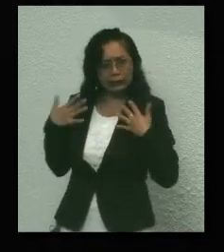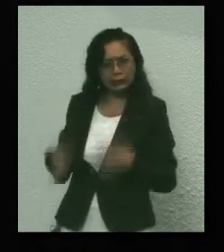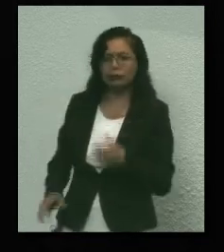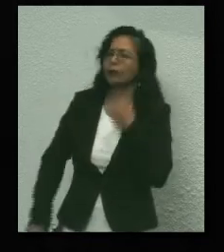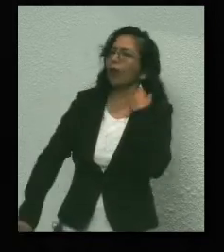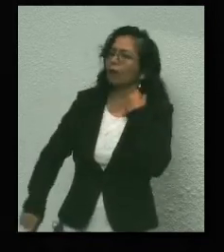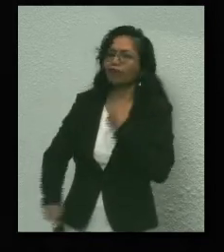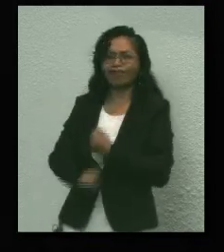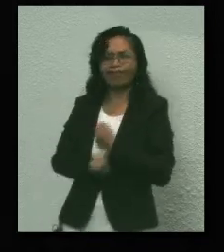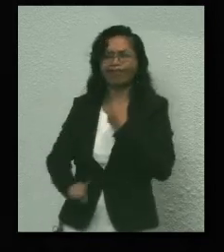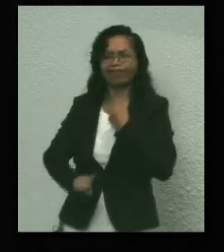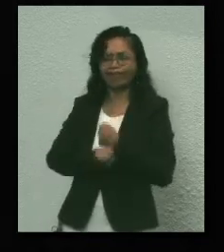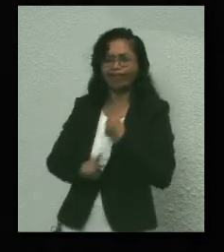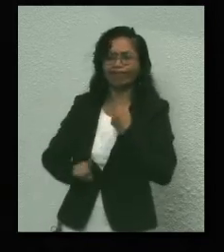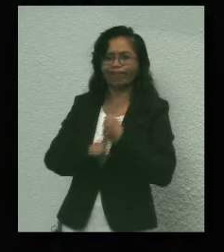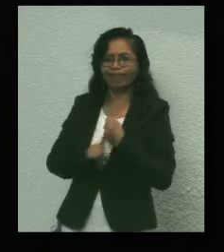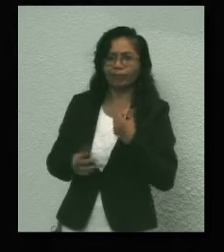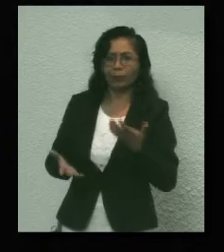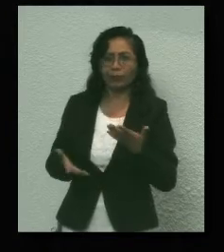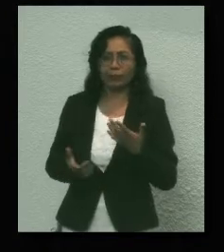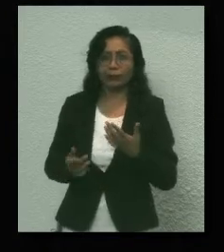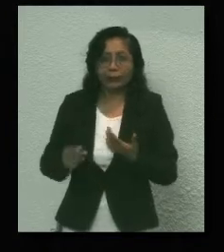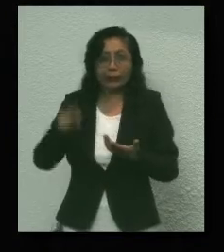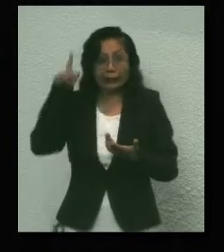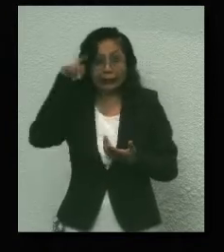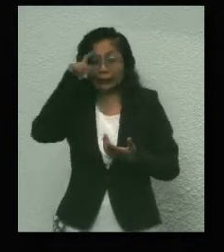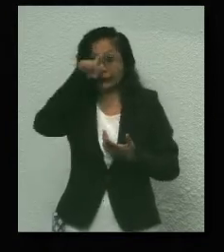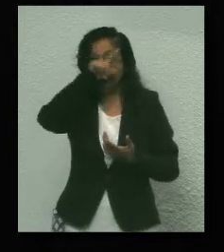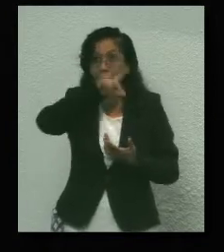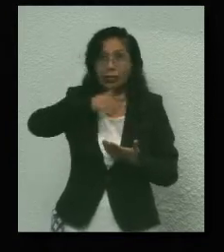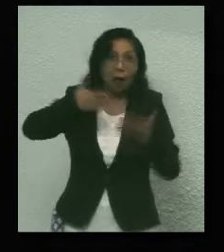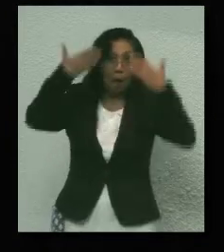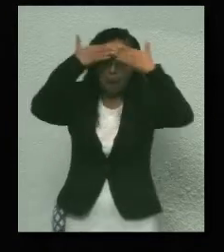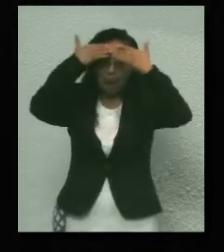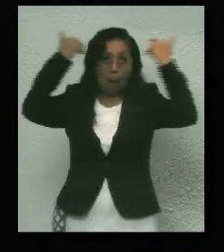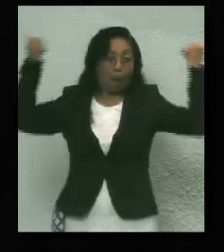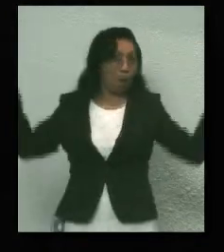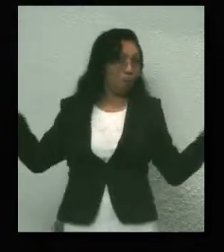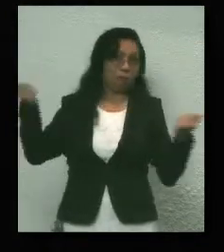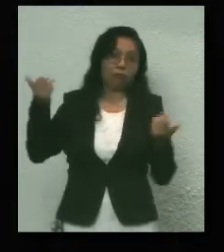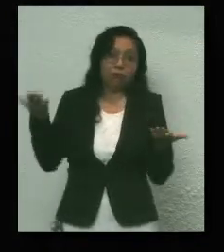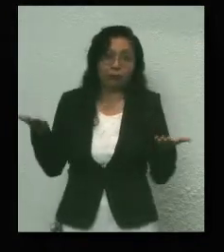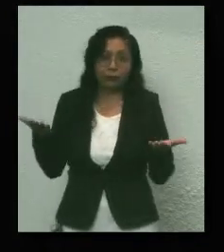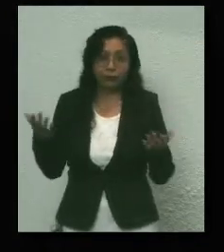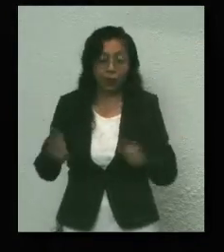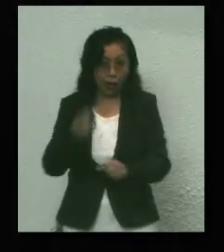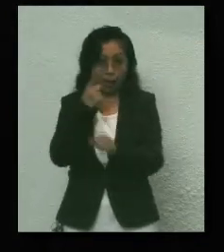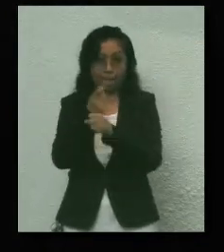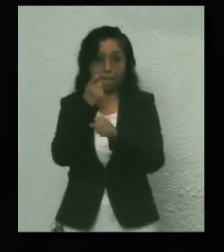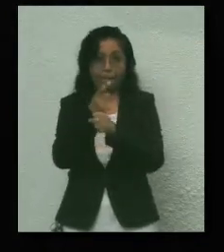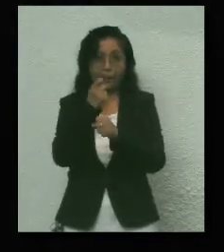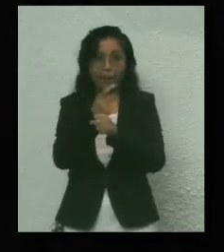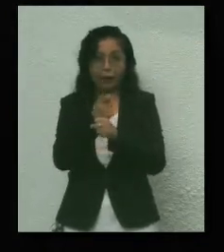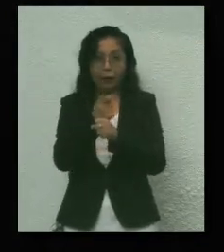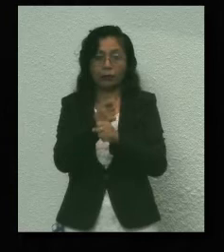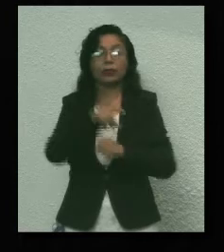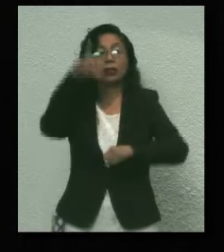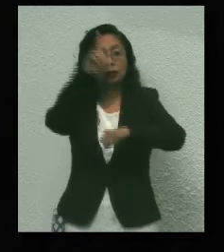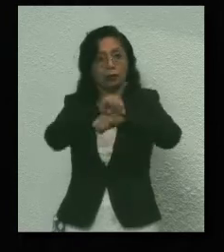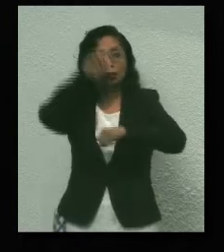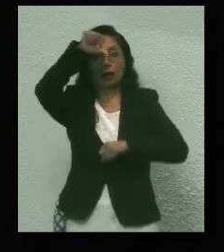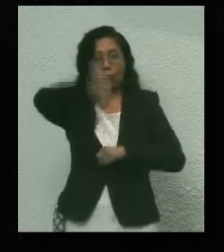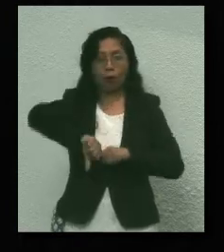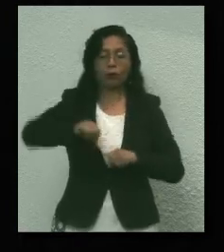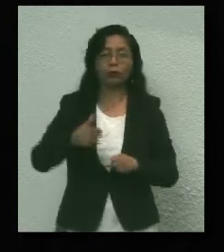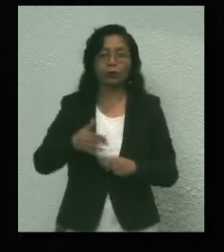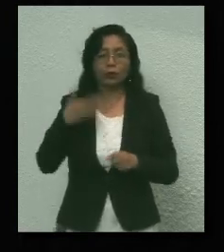retos previsibles y otros que difícilmente imaginamos tiempo atrás. El primero de ellos, y que el día de hoy sigue